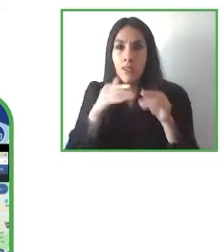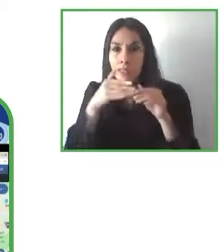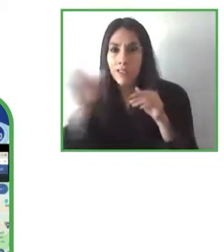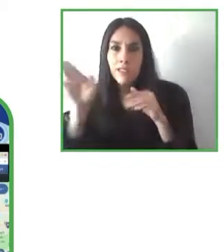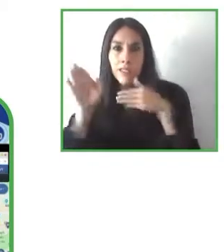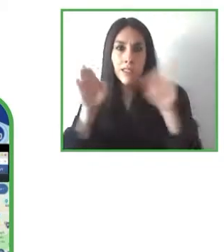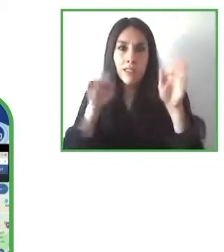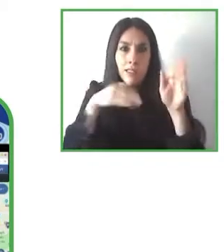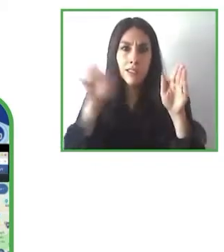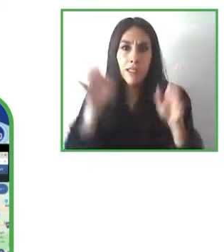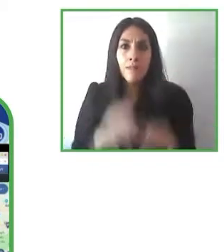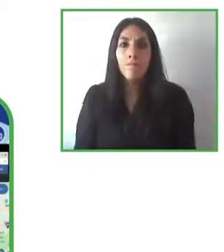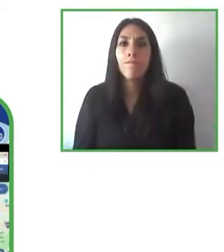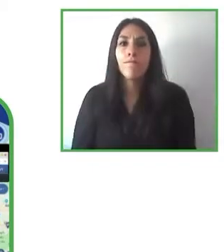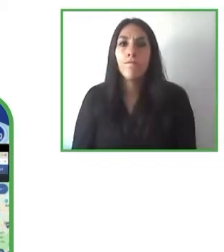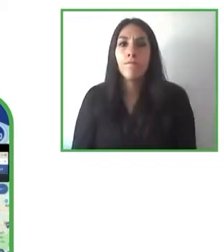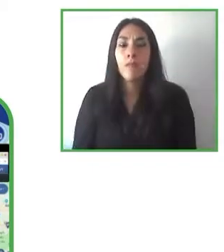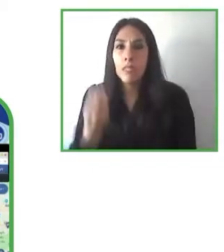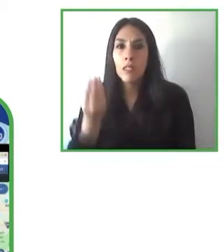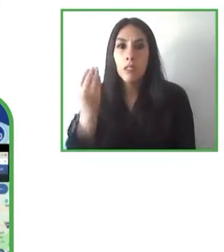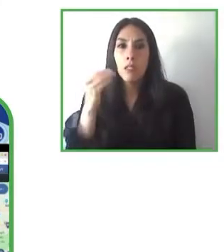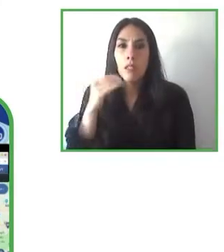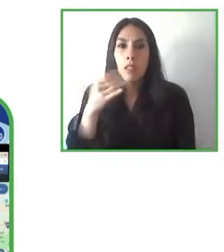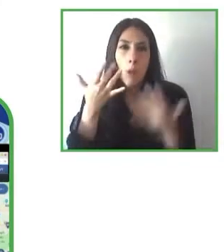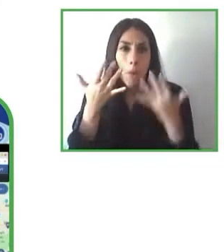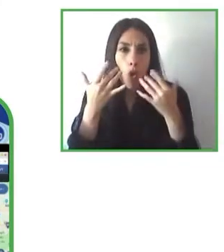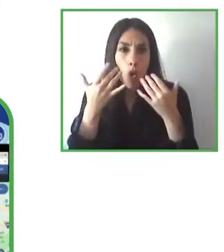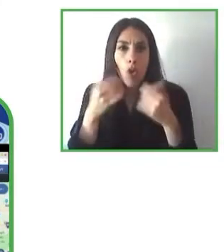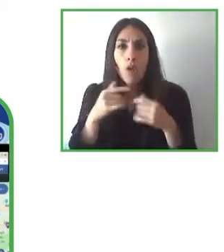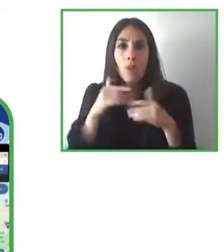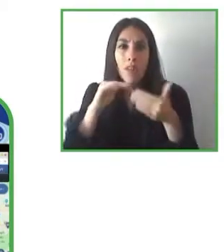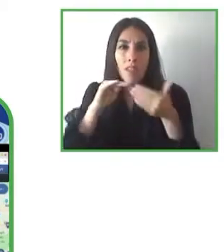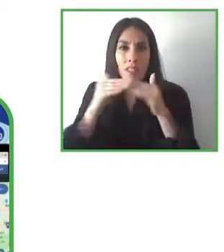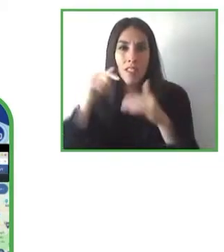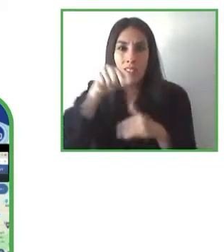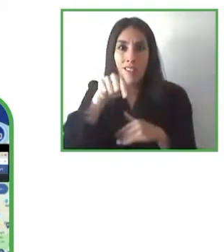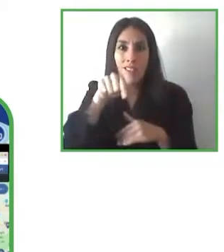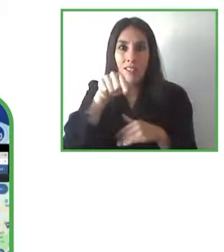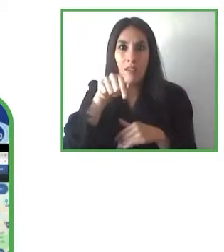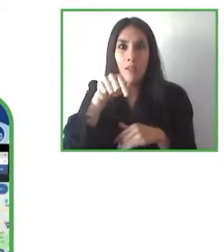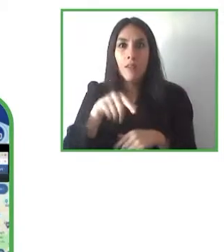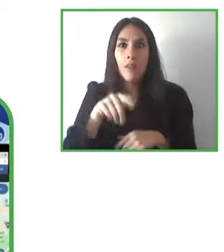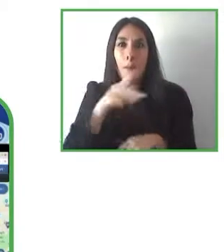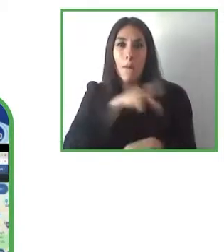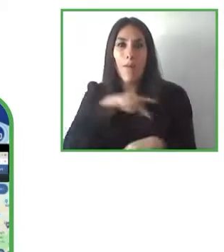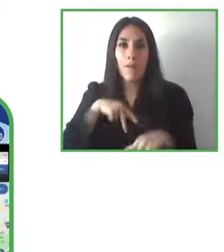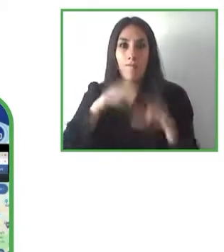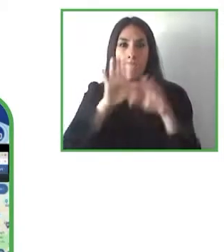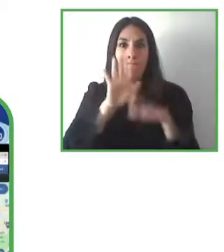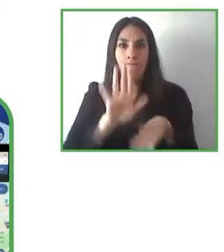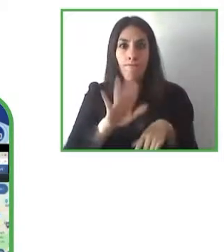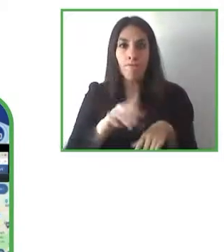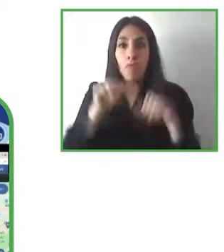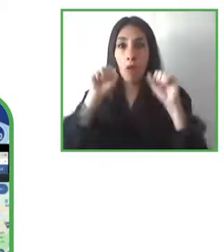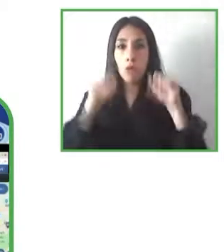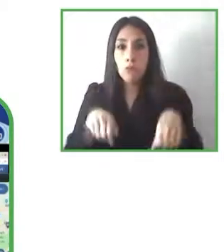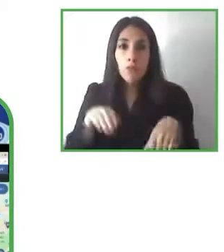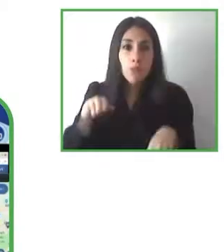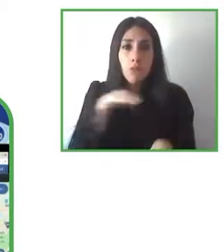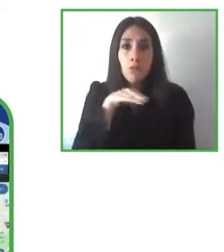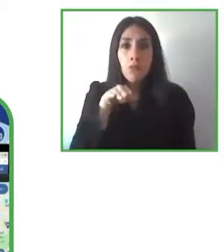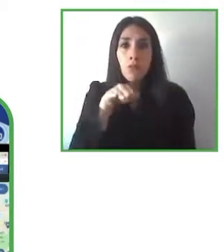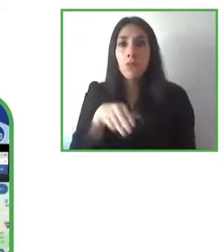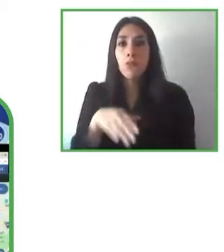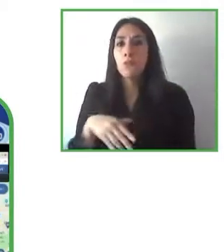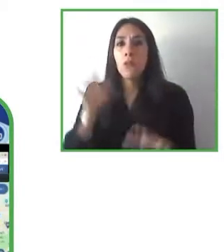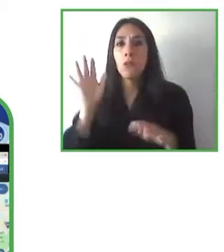plazas reservadas y poder aparcar en cualquier sitio donde no molestase la circulación esos eran los tres conceptos básicos pero